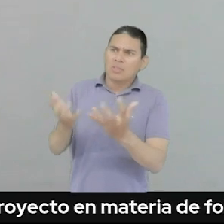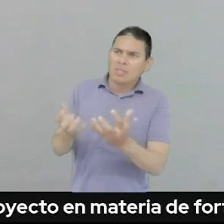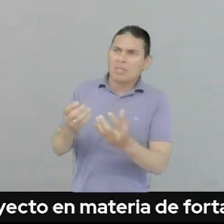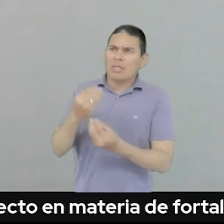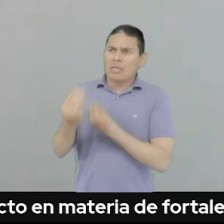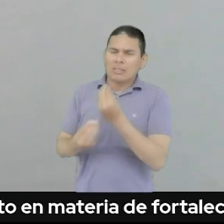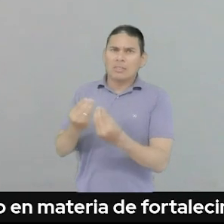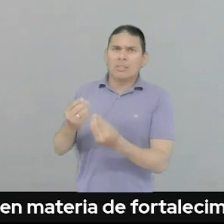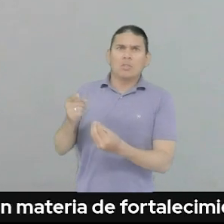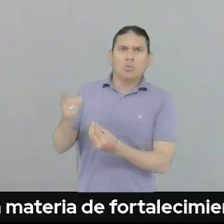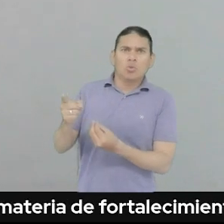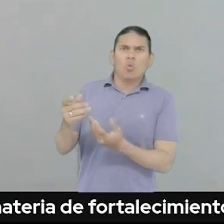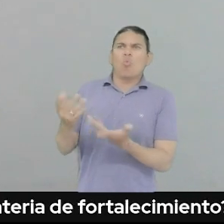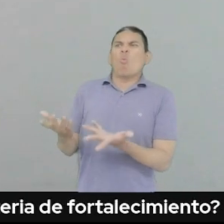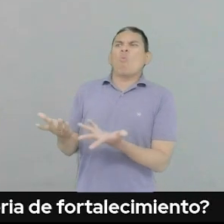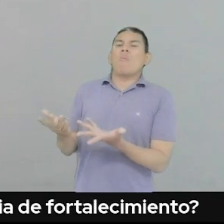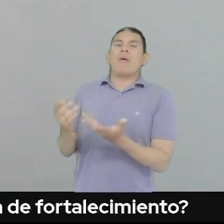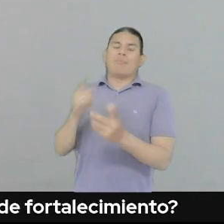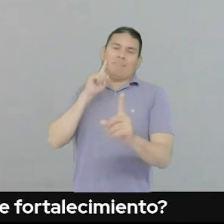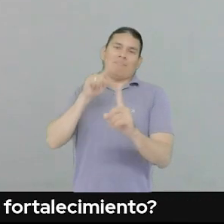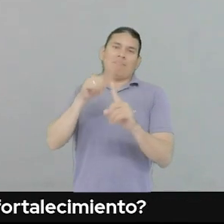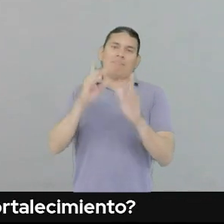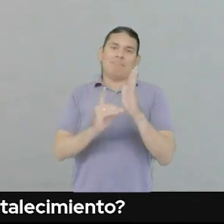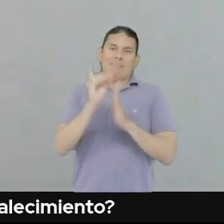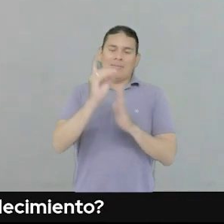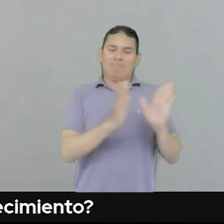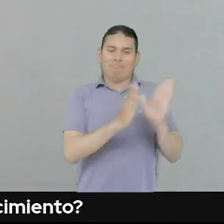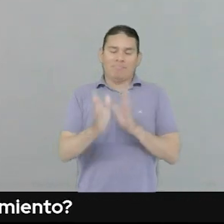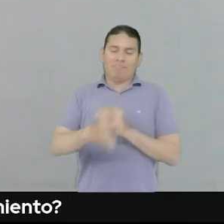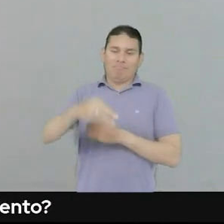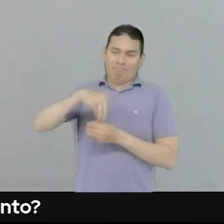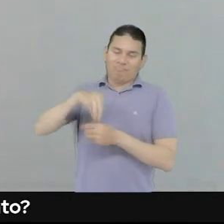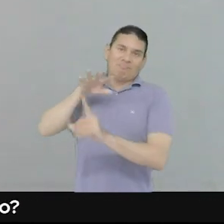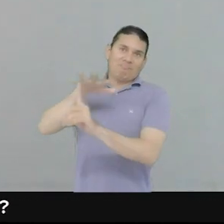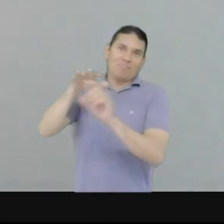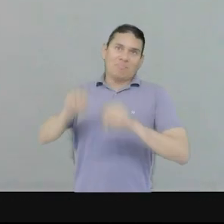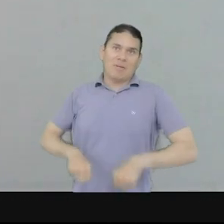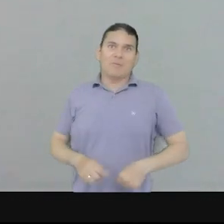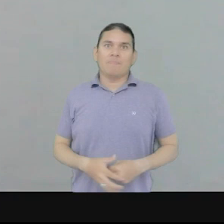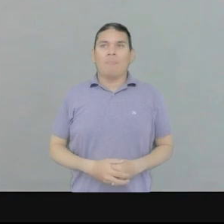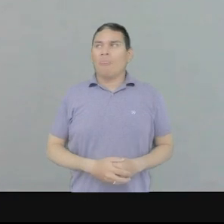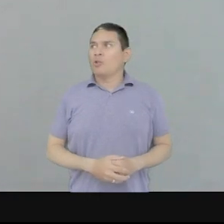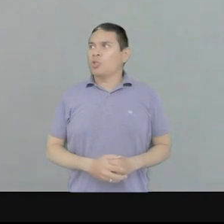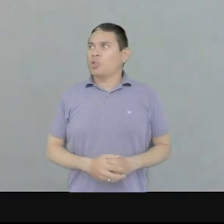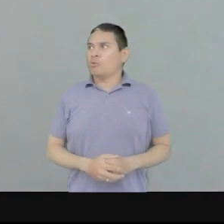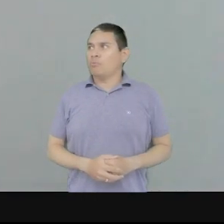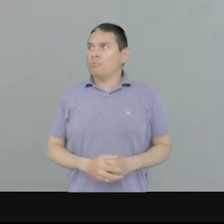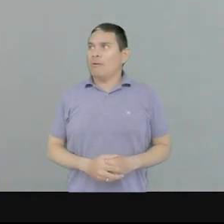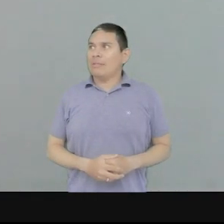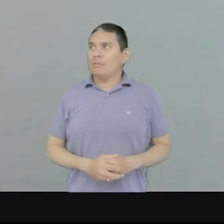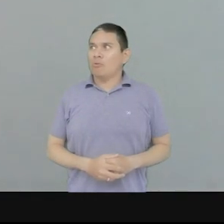2024, iniciar la incidencia en la construcción del plan de desarrollo de cada uno de sus territorios.